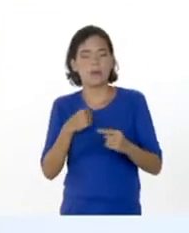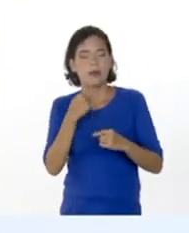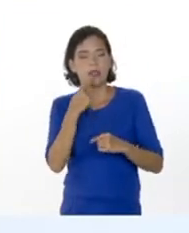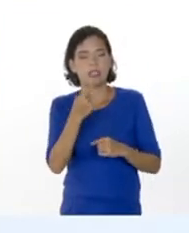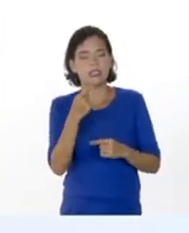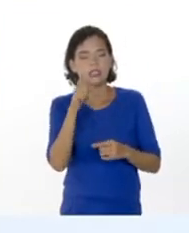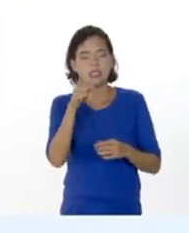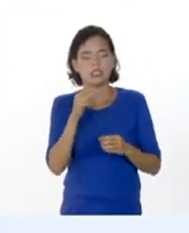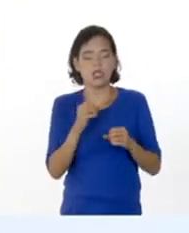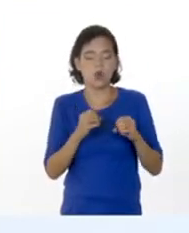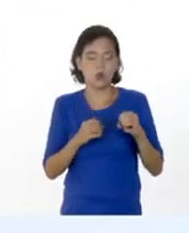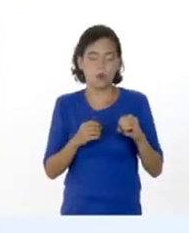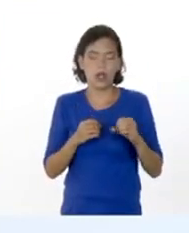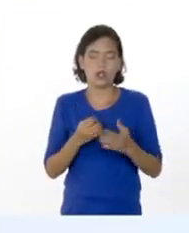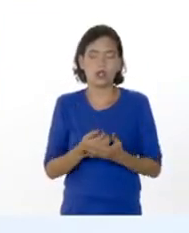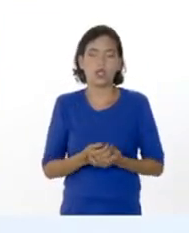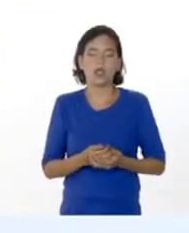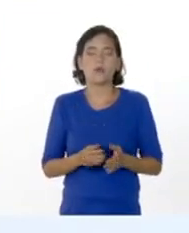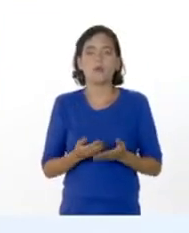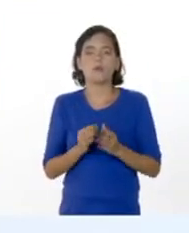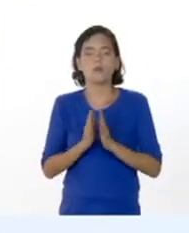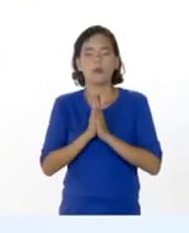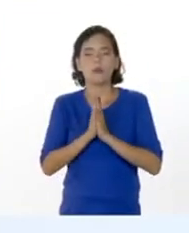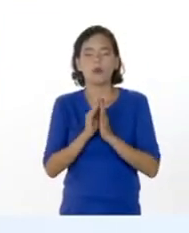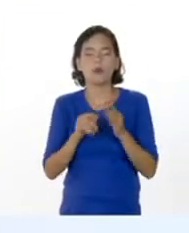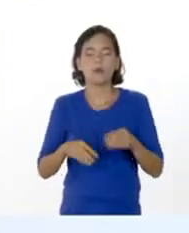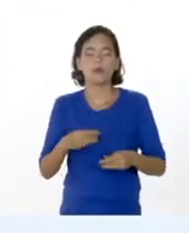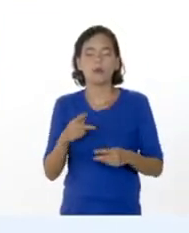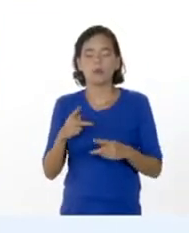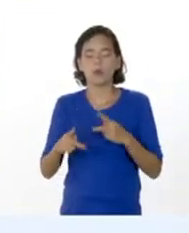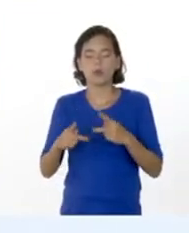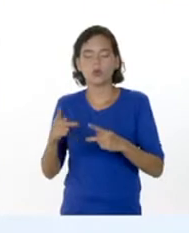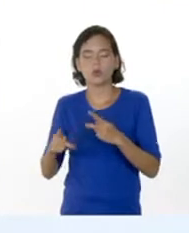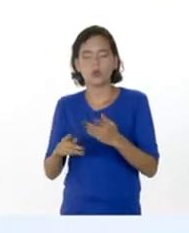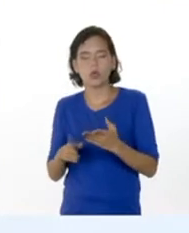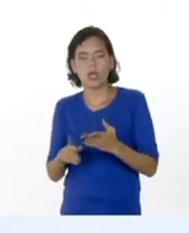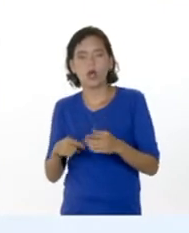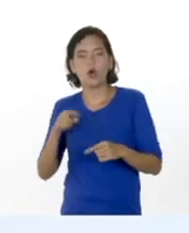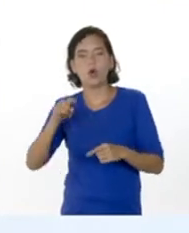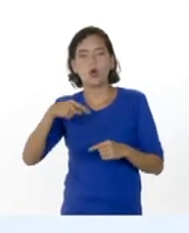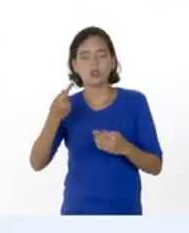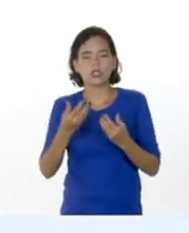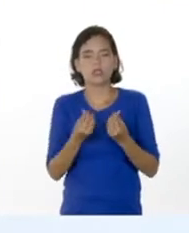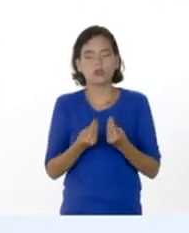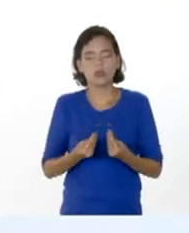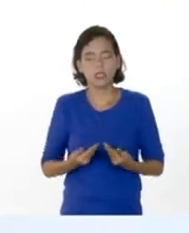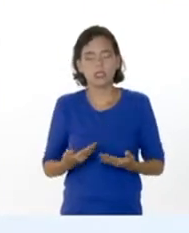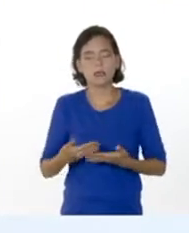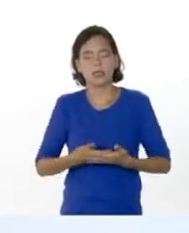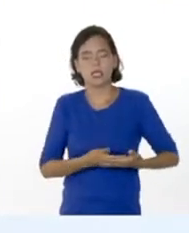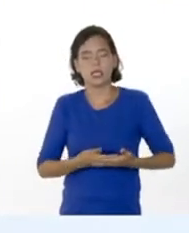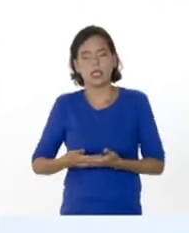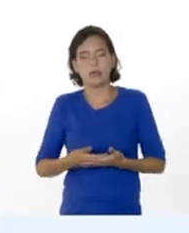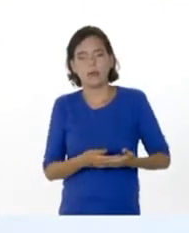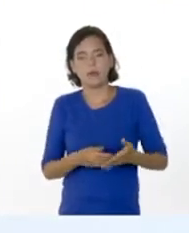ese ovario que produzca más estrógeno y más progesterona ¿Para qué? Para que se vaya nutriendo ese bebé.